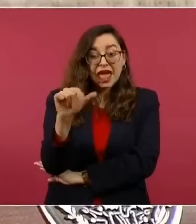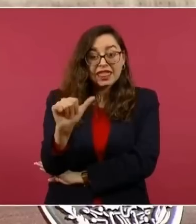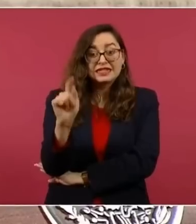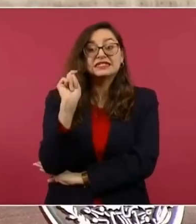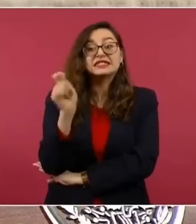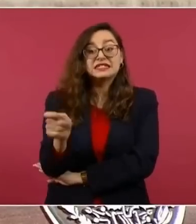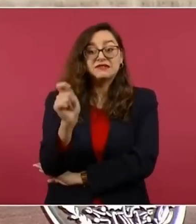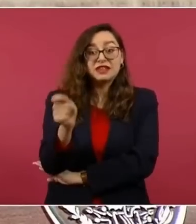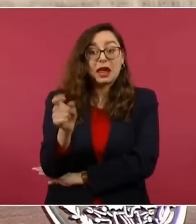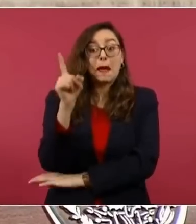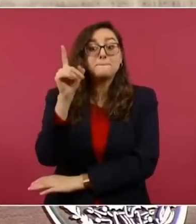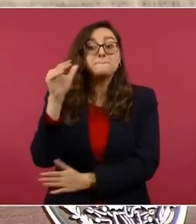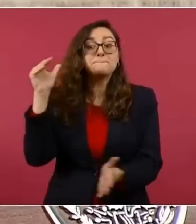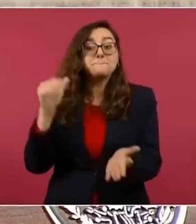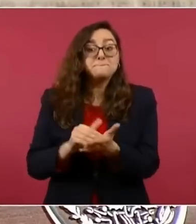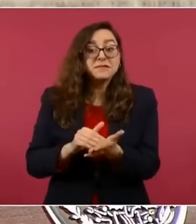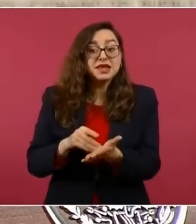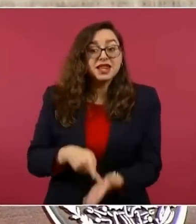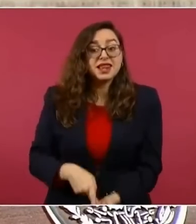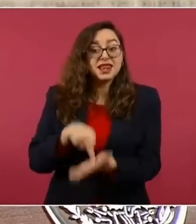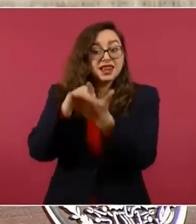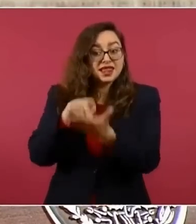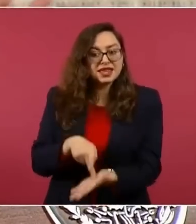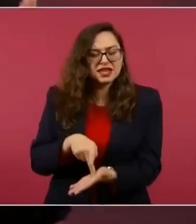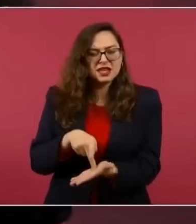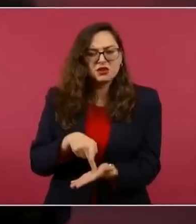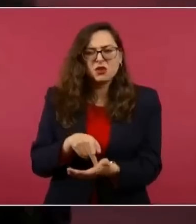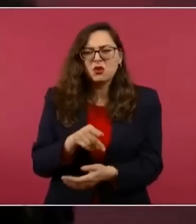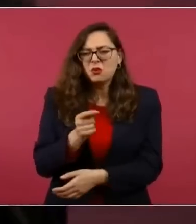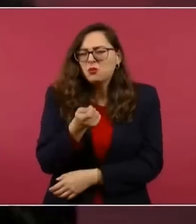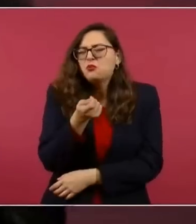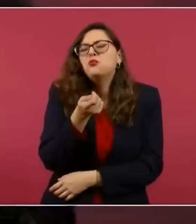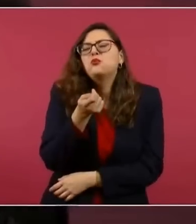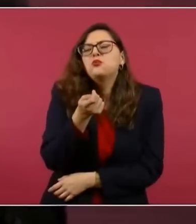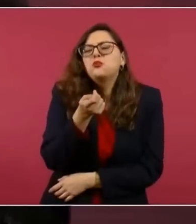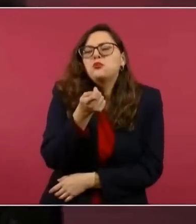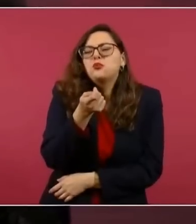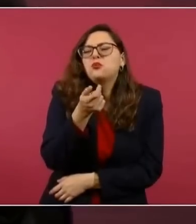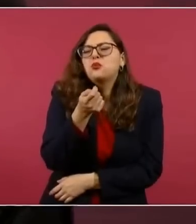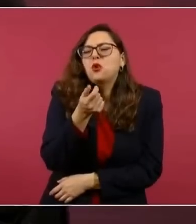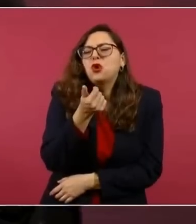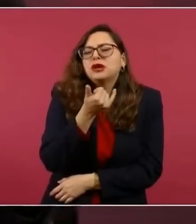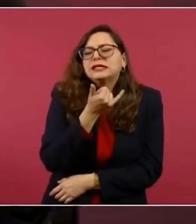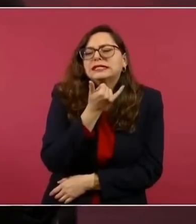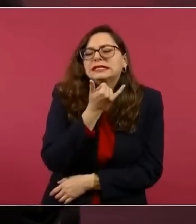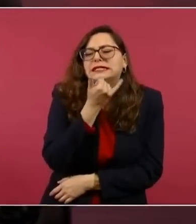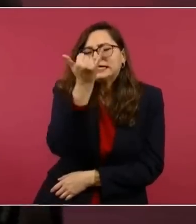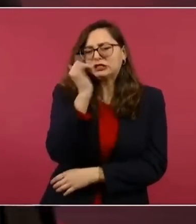una tonelada. Se equivocó un poquito, no mucho.